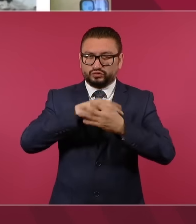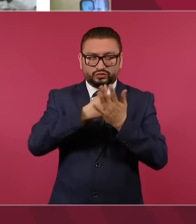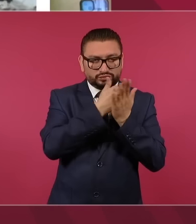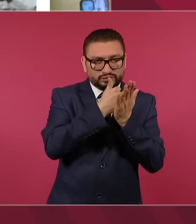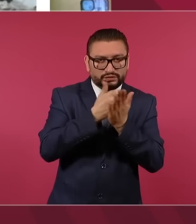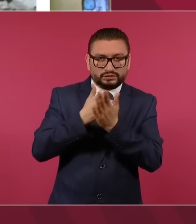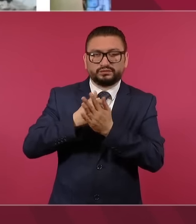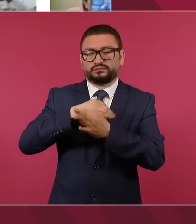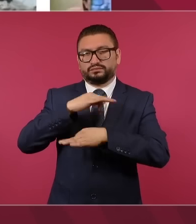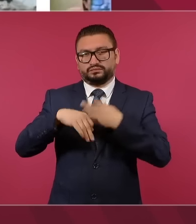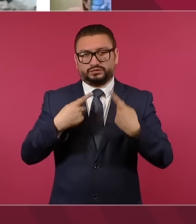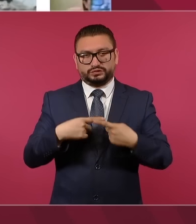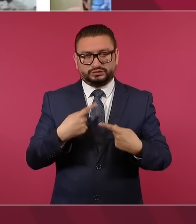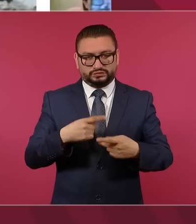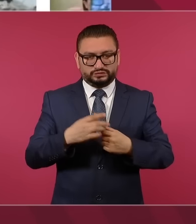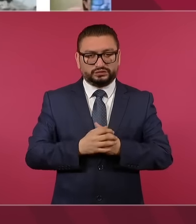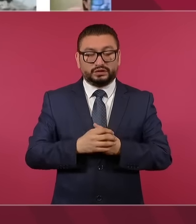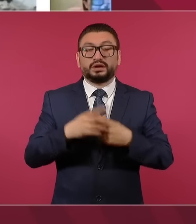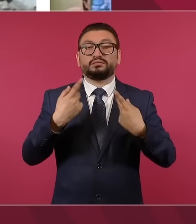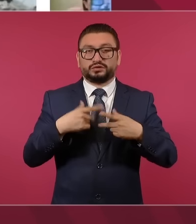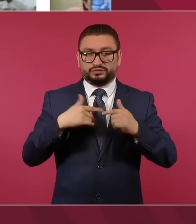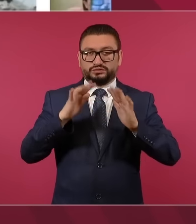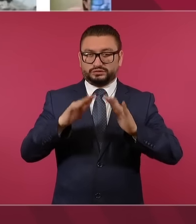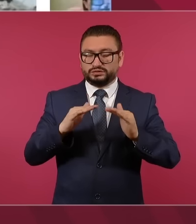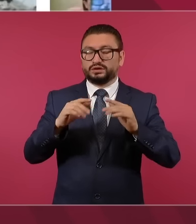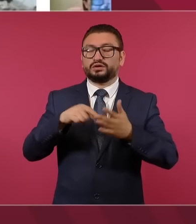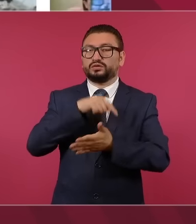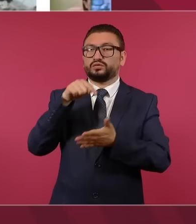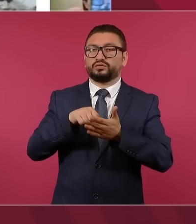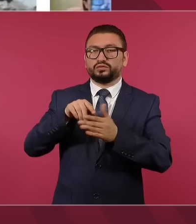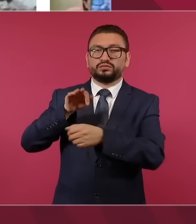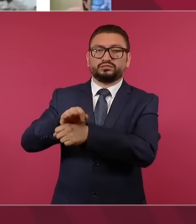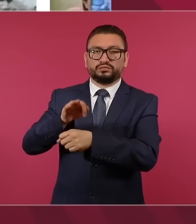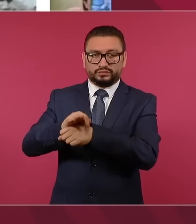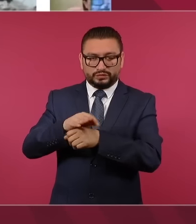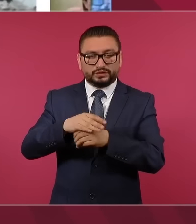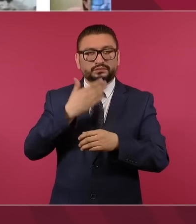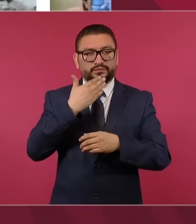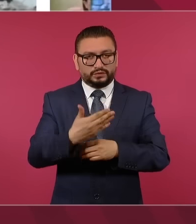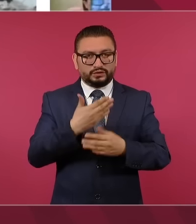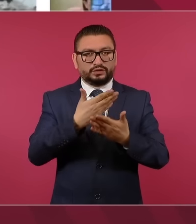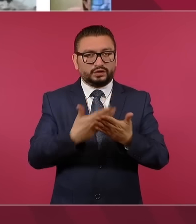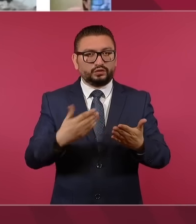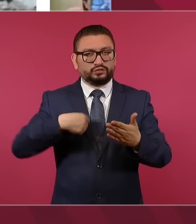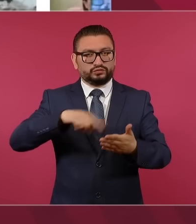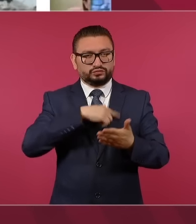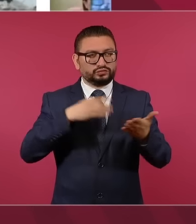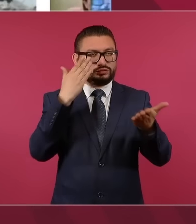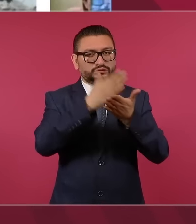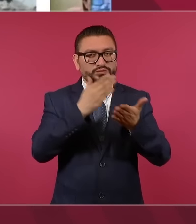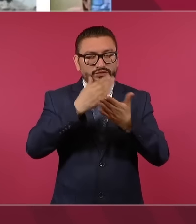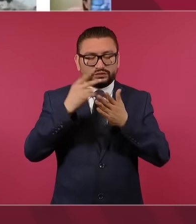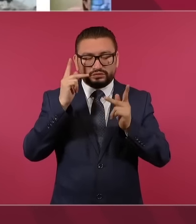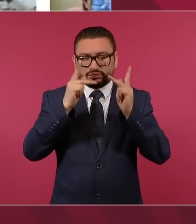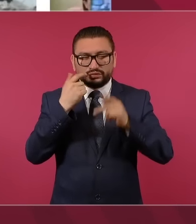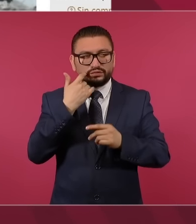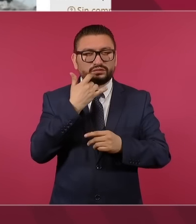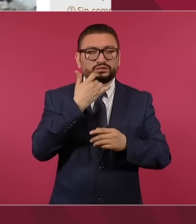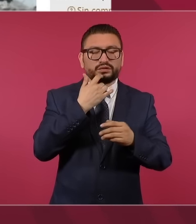más humedad. La gente está en los refugios, está bien. Y falta ir a esas comunidades en donde tenemos los caminos